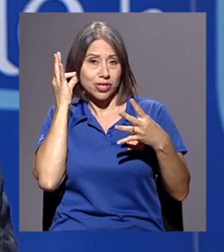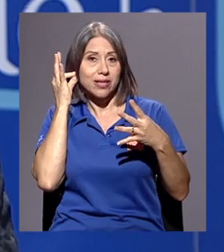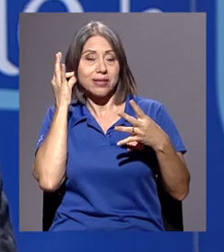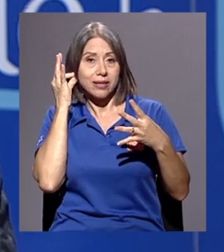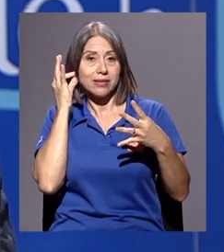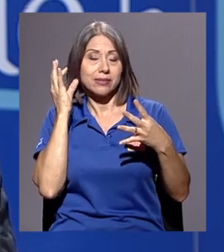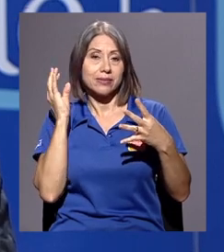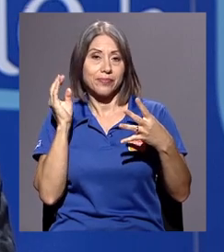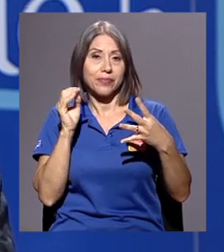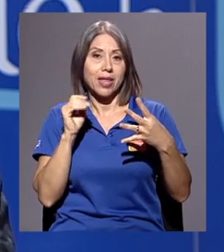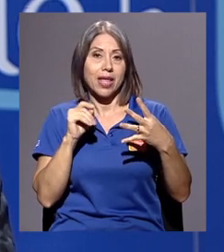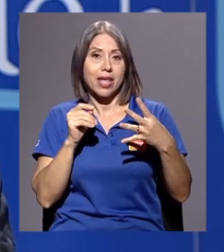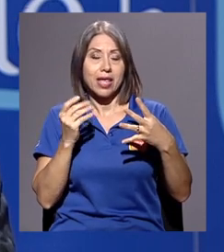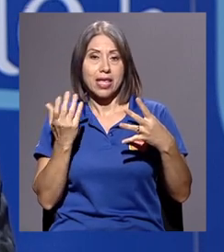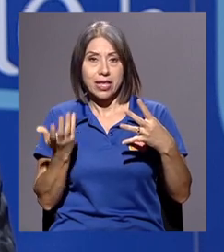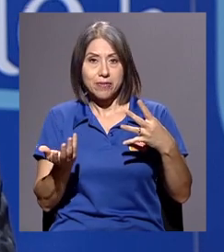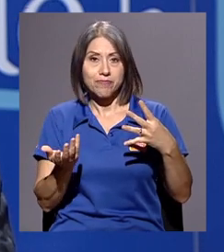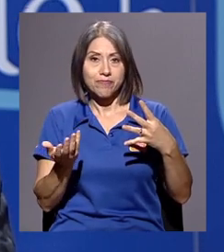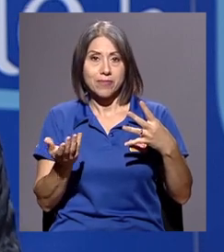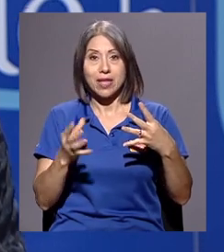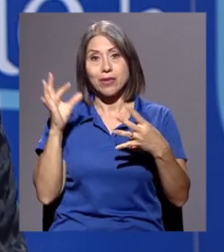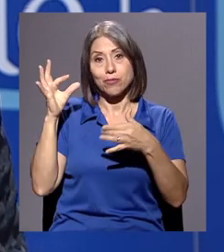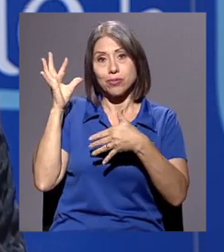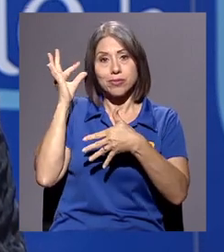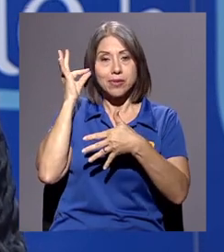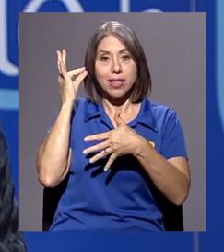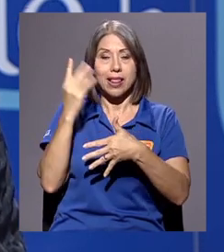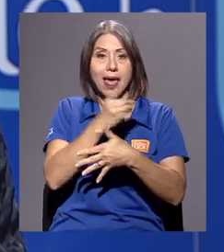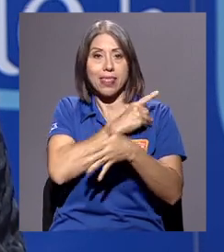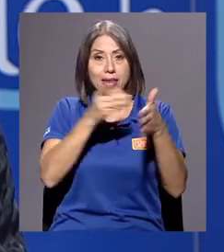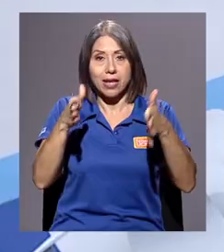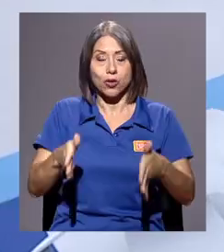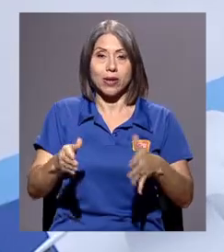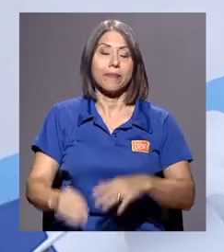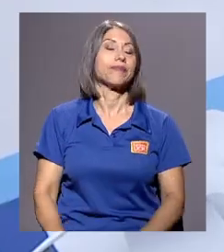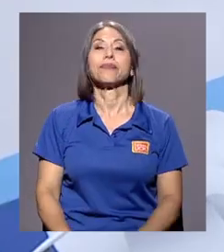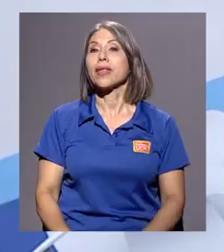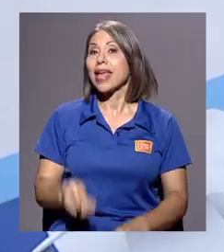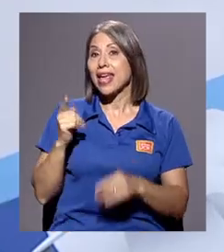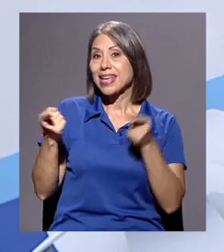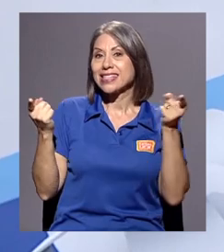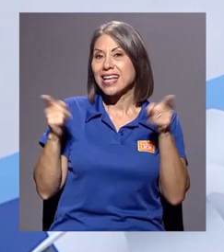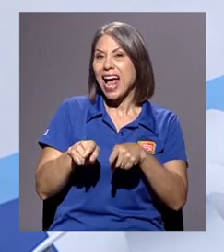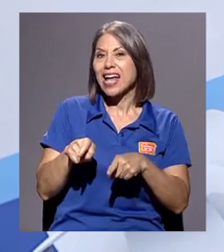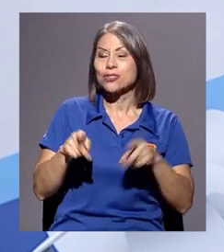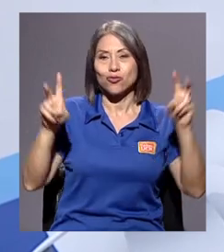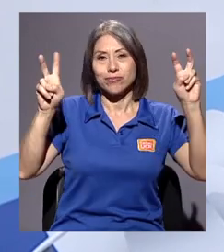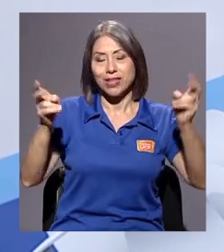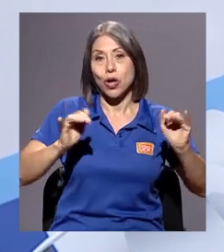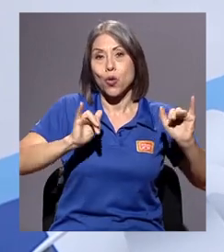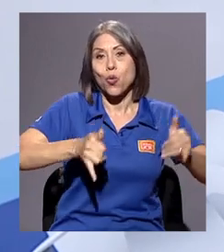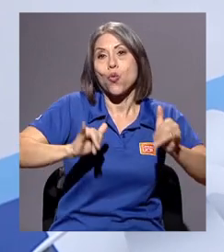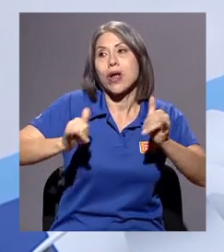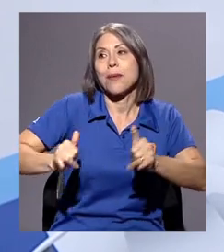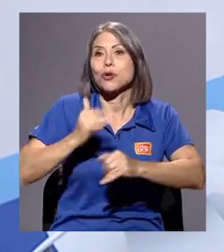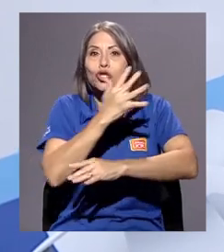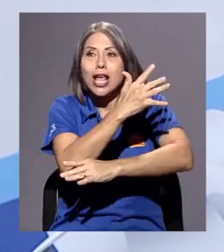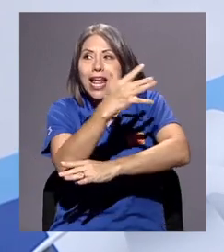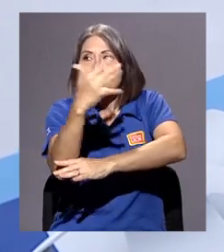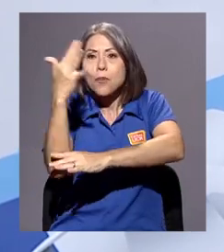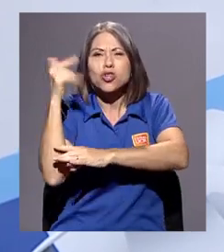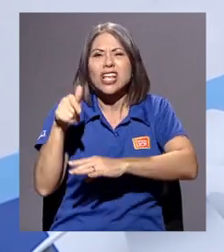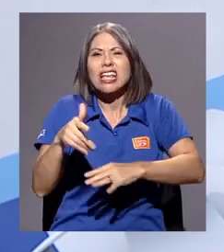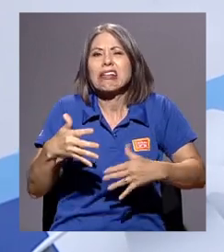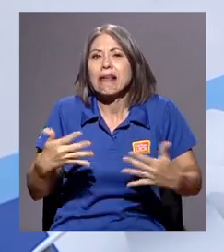cuatro mujeres y la directora. En este caso, María Fernanda, ¿de qué trata Juguemos en el Bosque